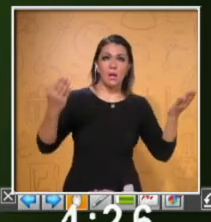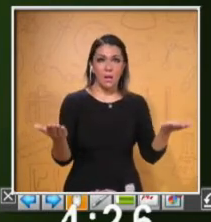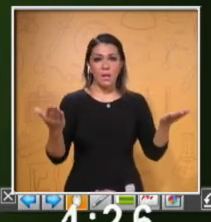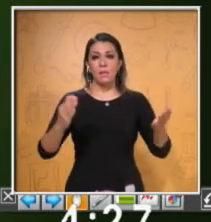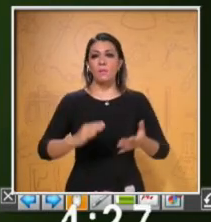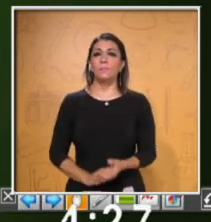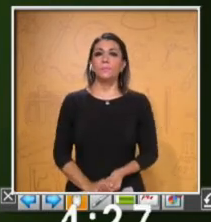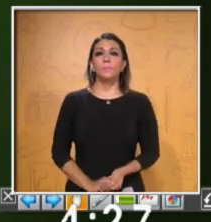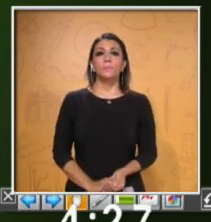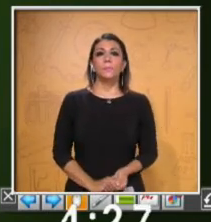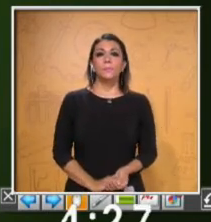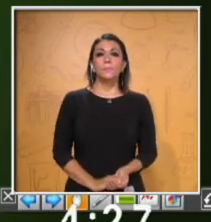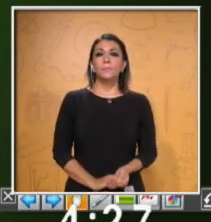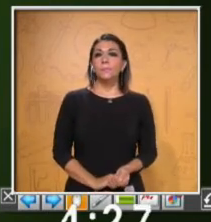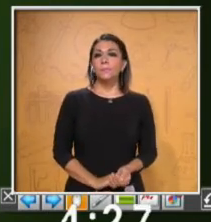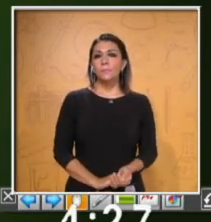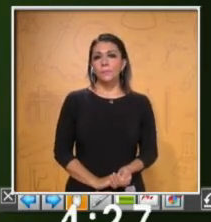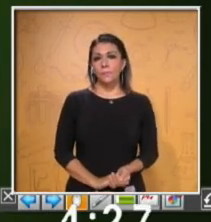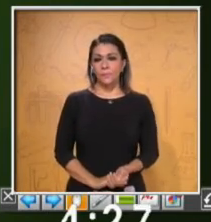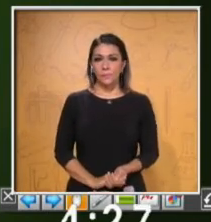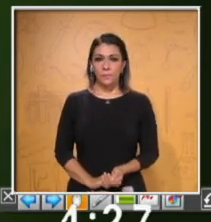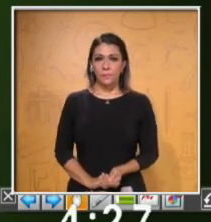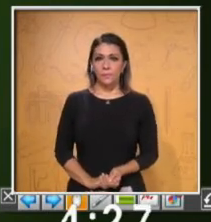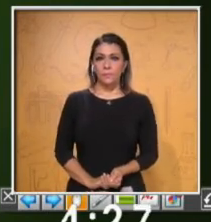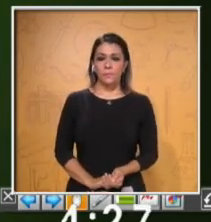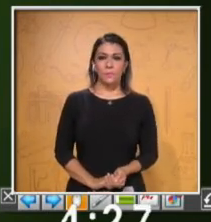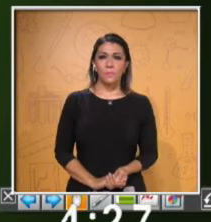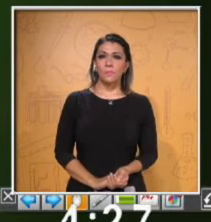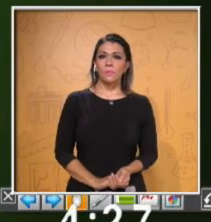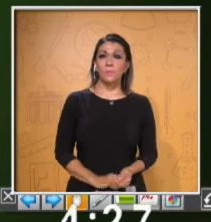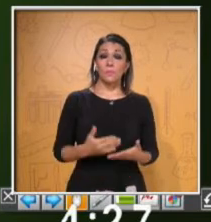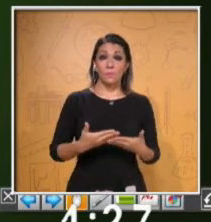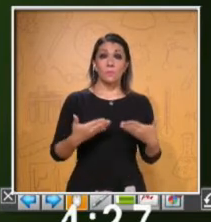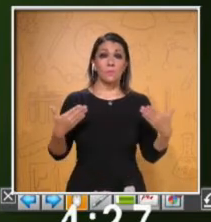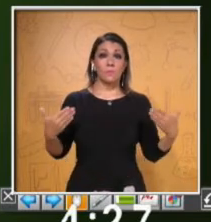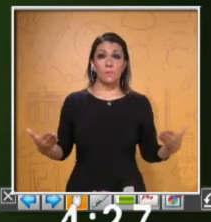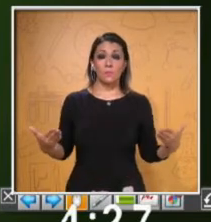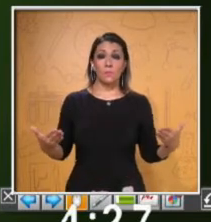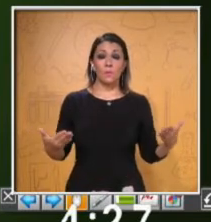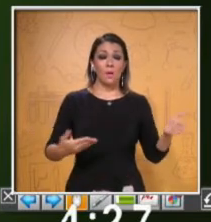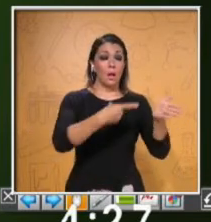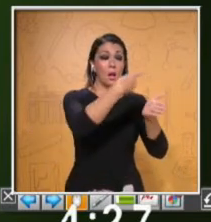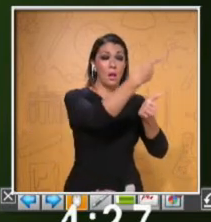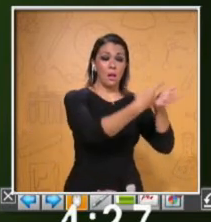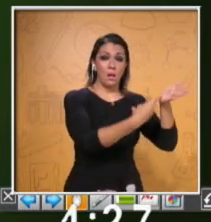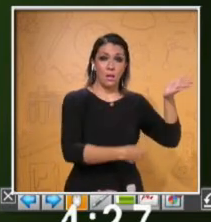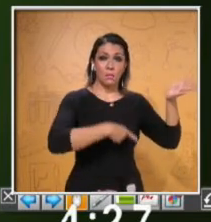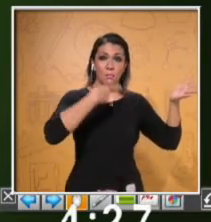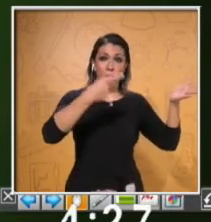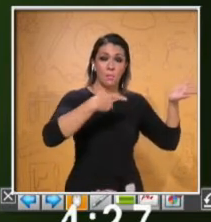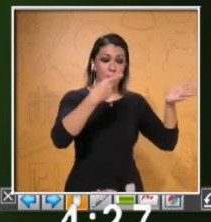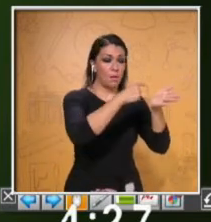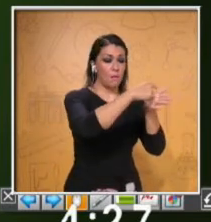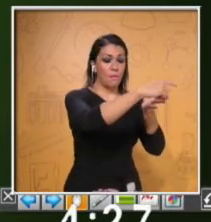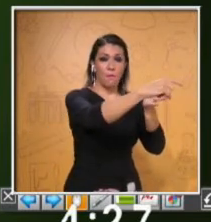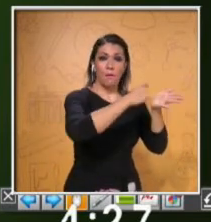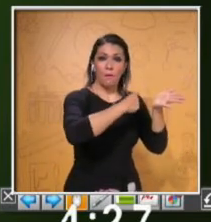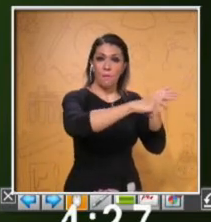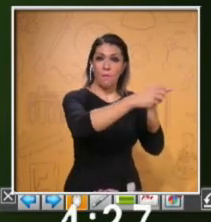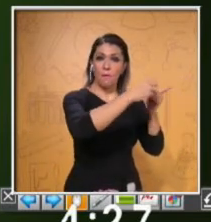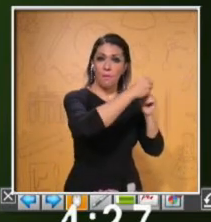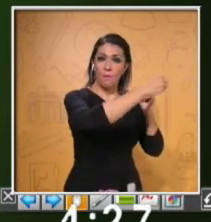phrases to say the graphic presentation. Ahora, las frases para presentar la información